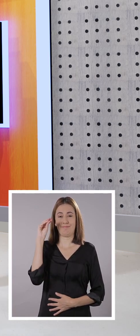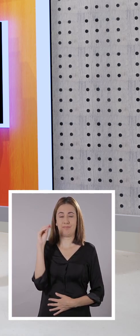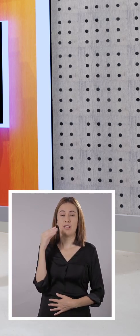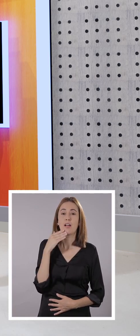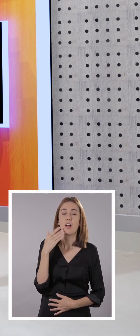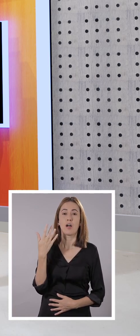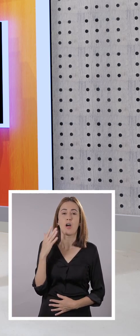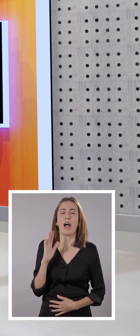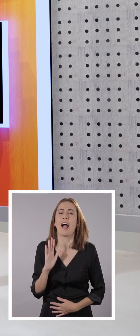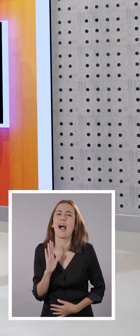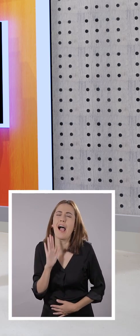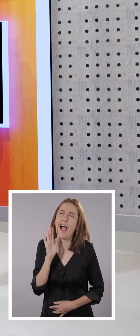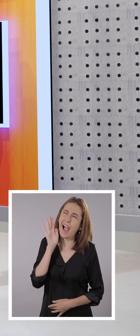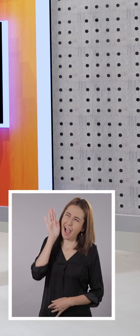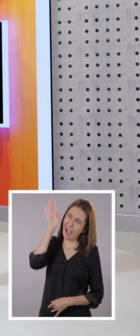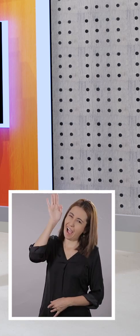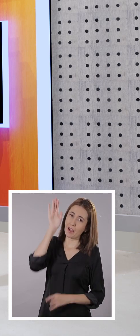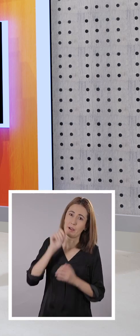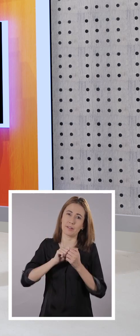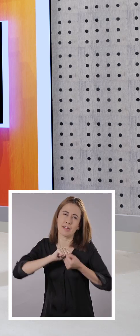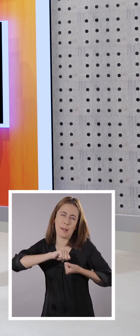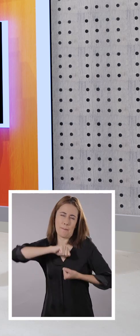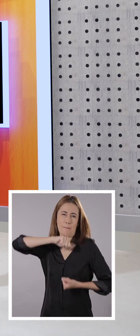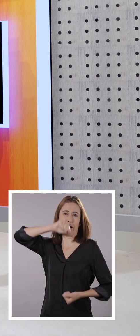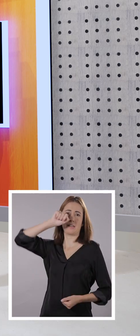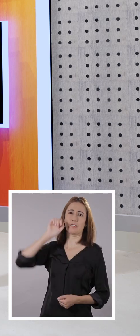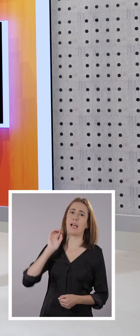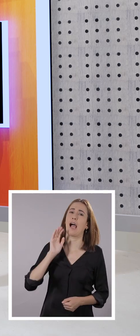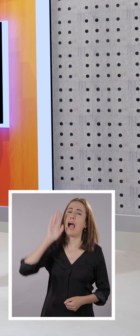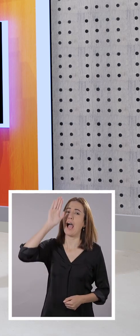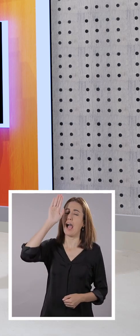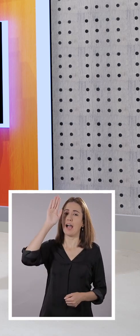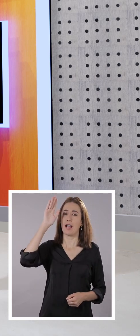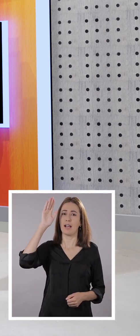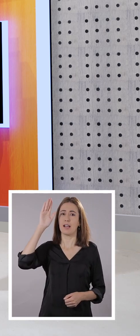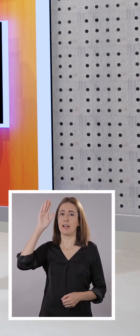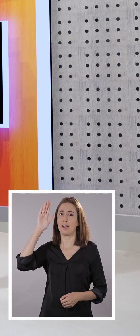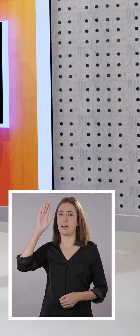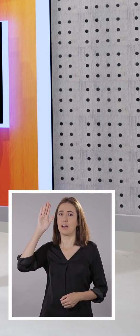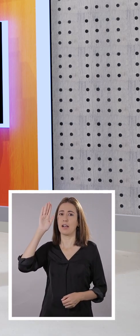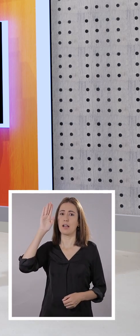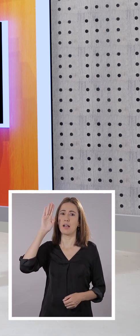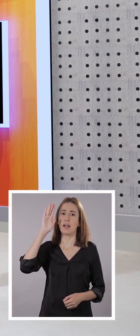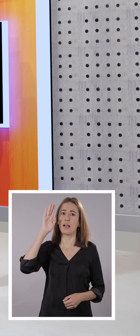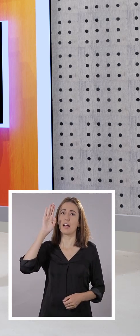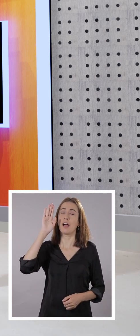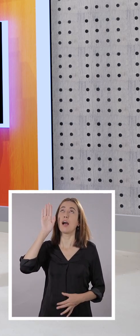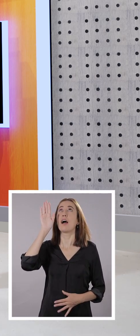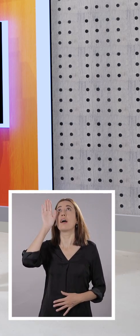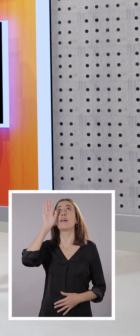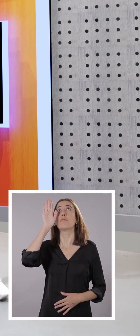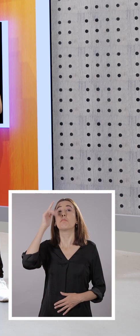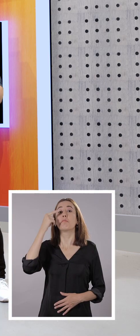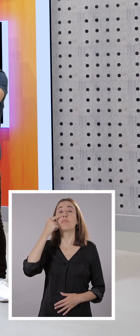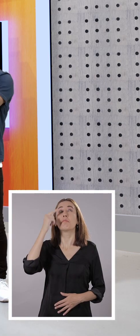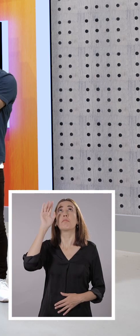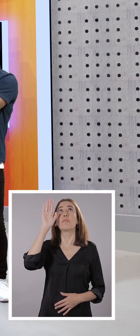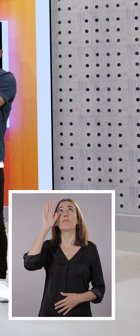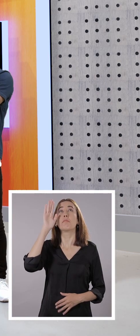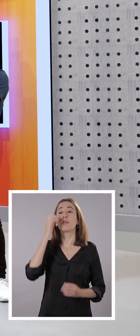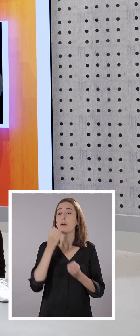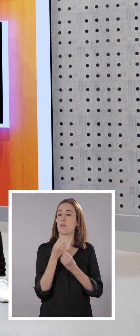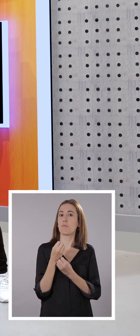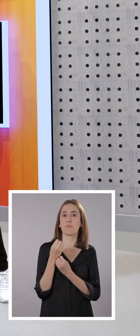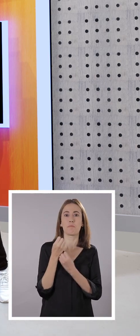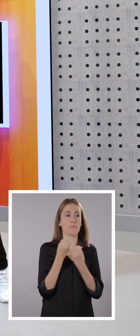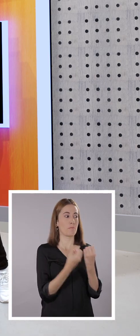Levanta tu mano derecha lo más alto que puedas. Mira un poquito hacia el cielo. Y voilà,